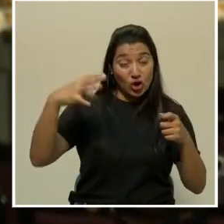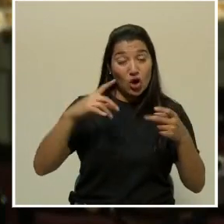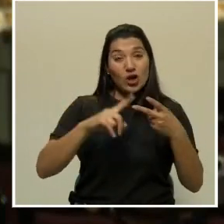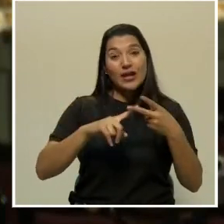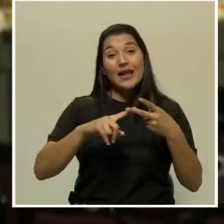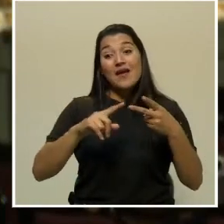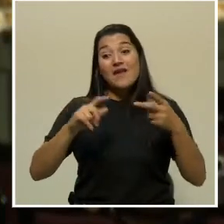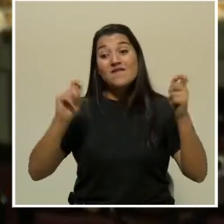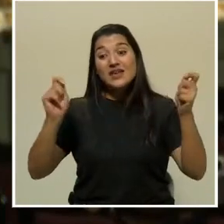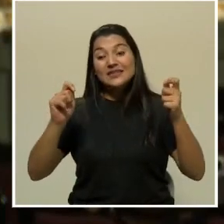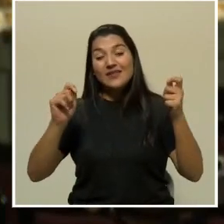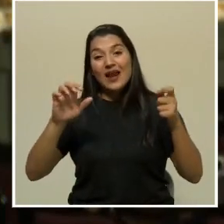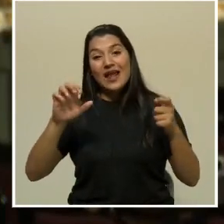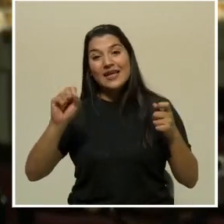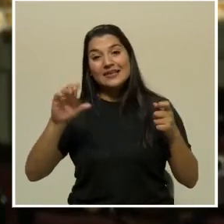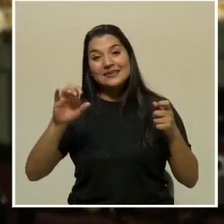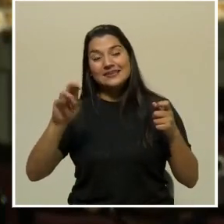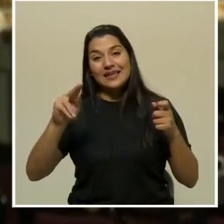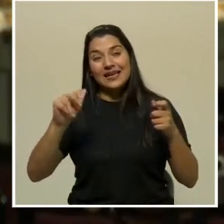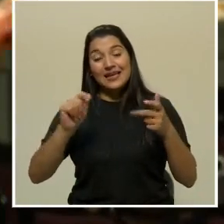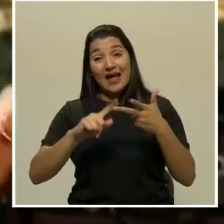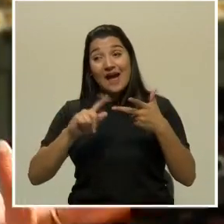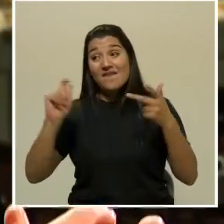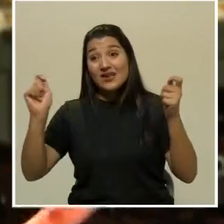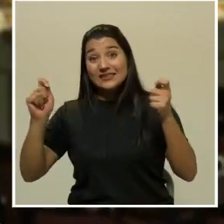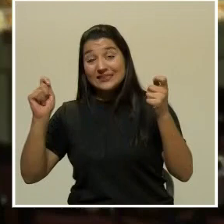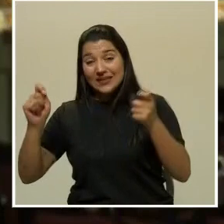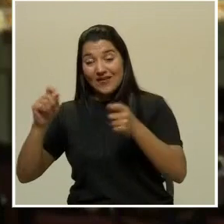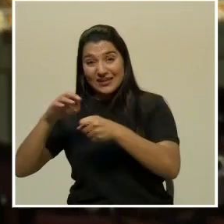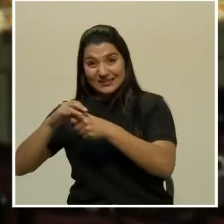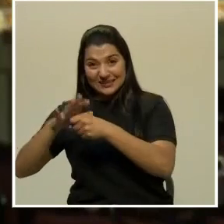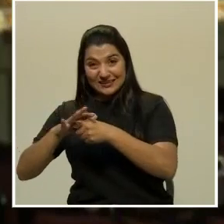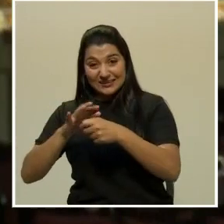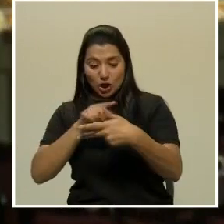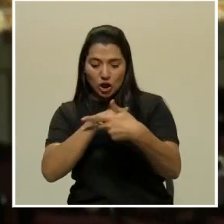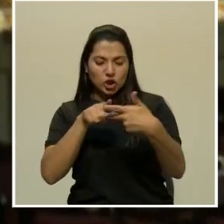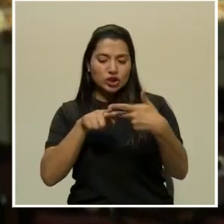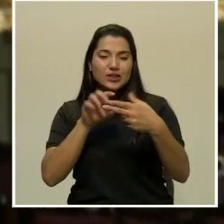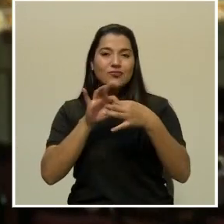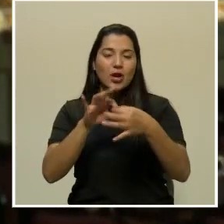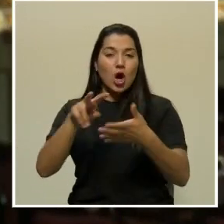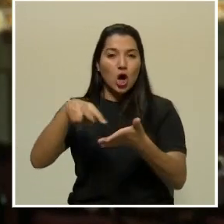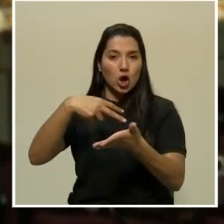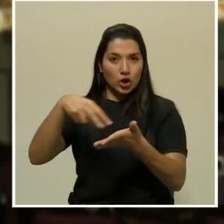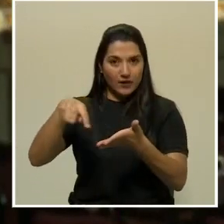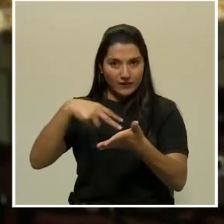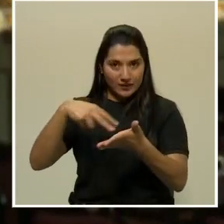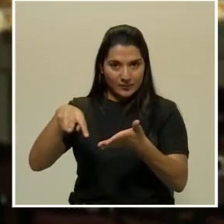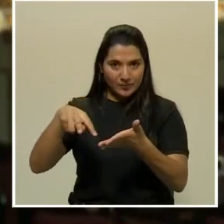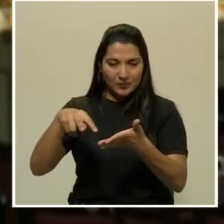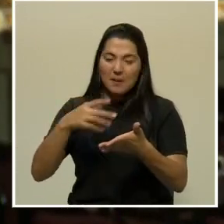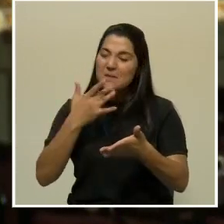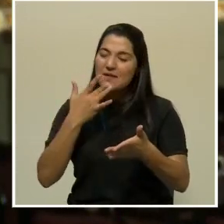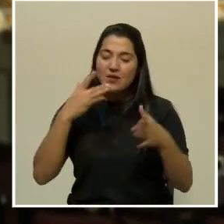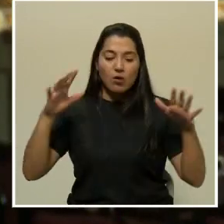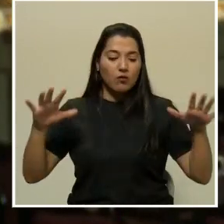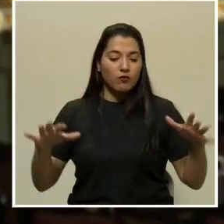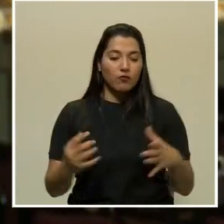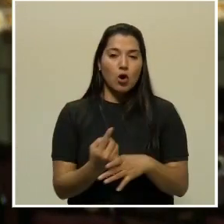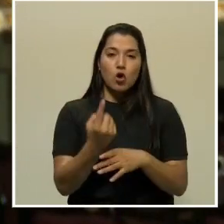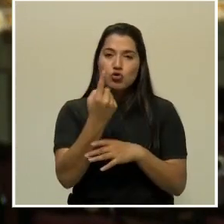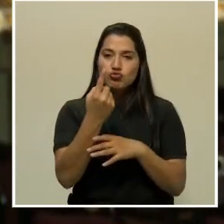semilla, festivales muy pequeñitos de coreografías que guardamos como hilo común